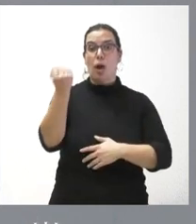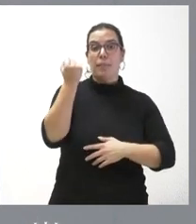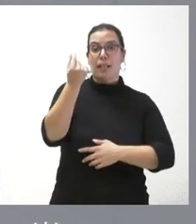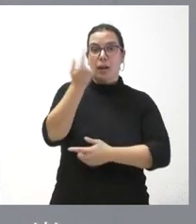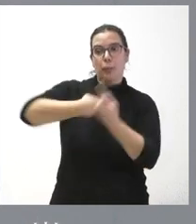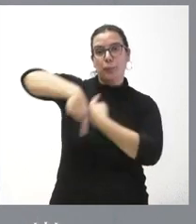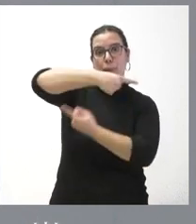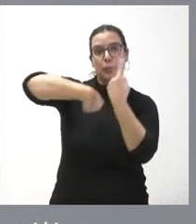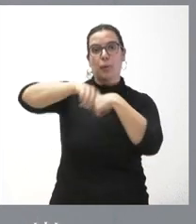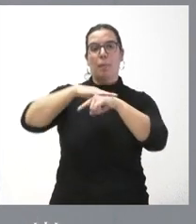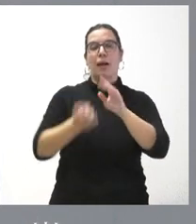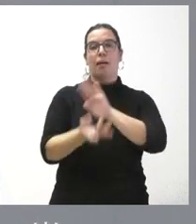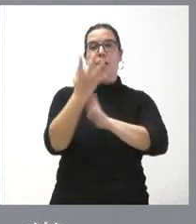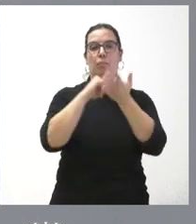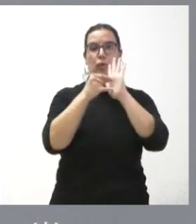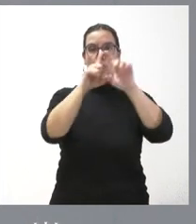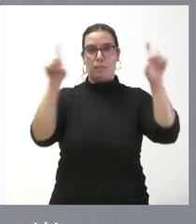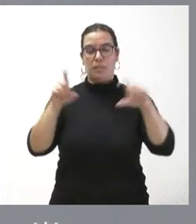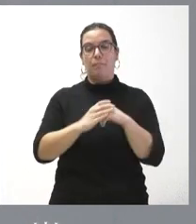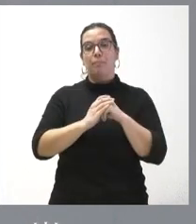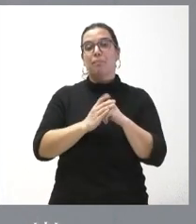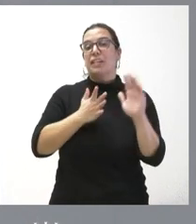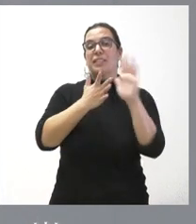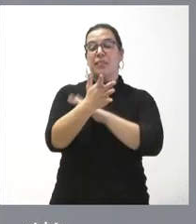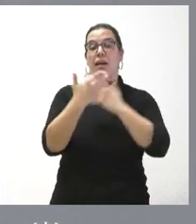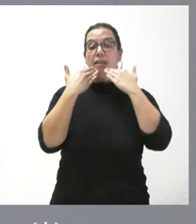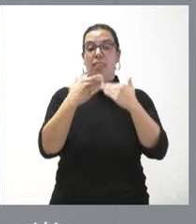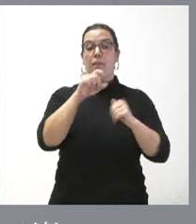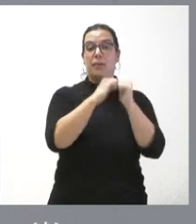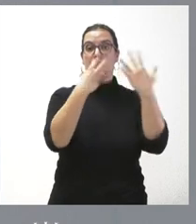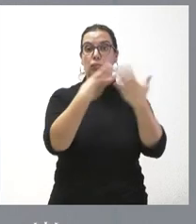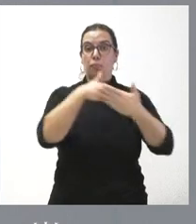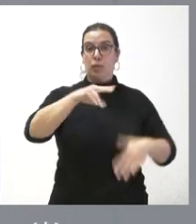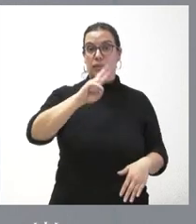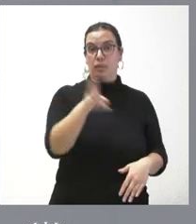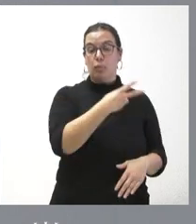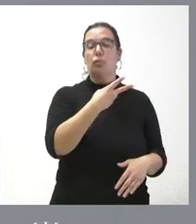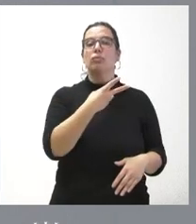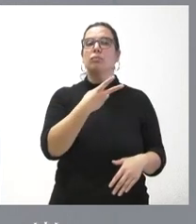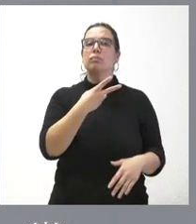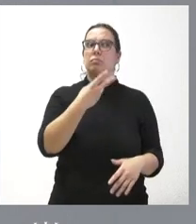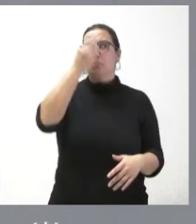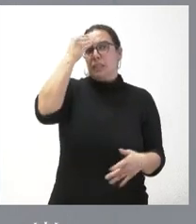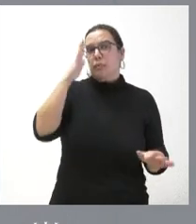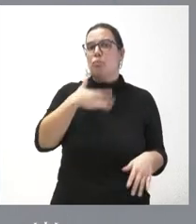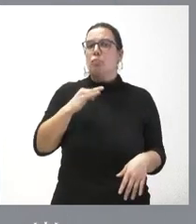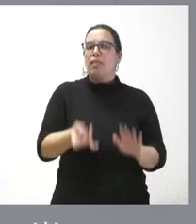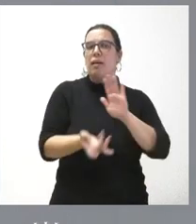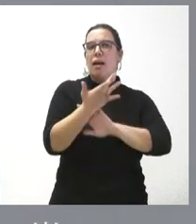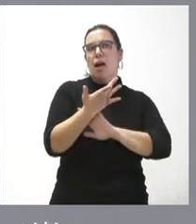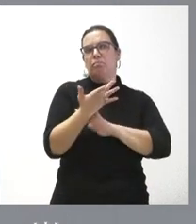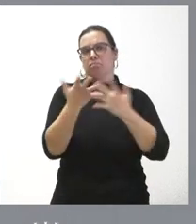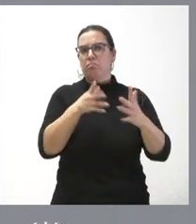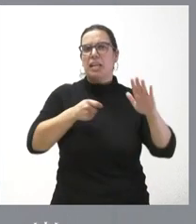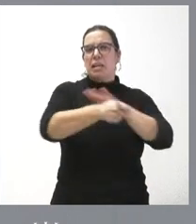para proyectos empresariales. Estamos hablando de que, con estos 28 millones de euros, creemos que se podrán poner en marcha un volumen de